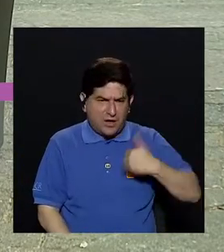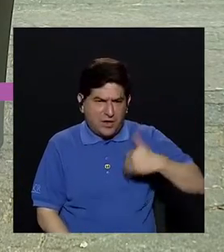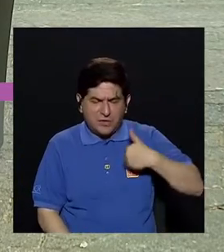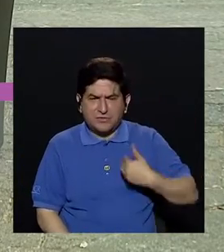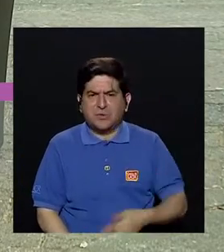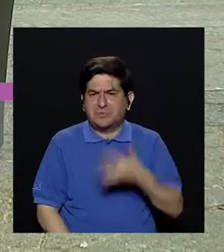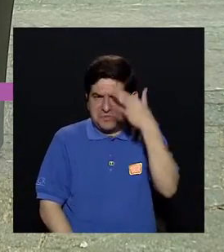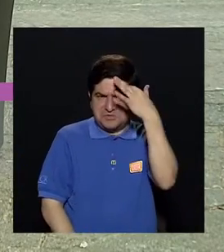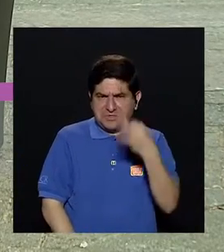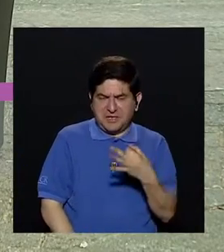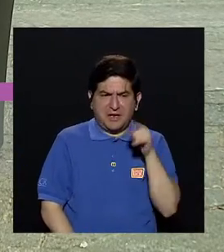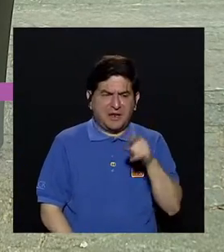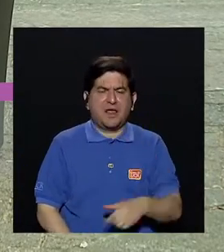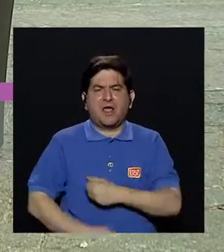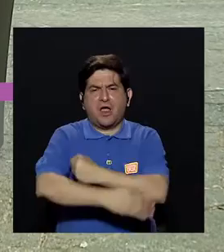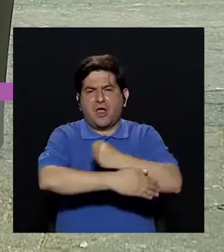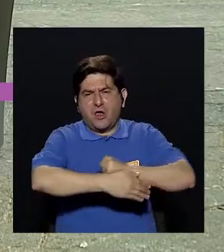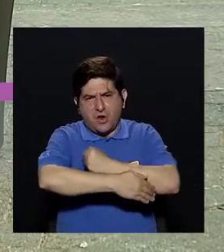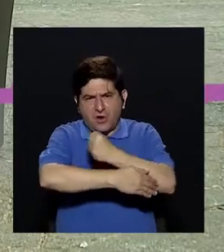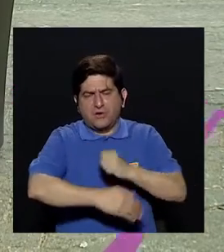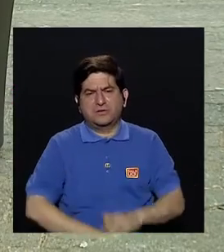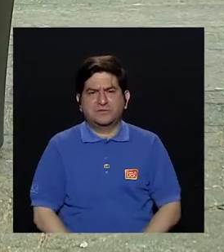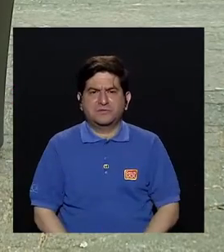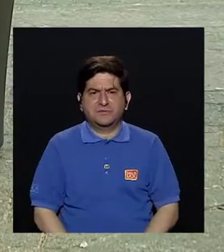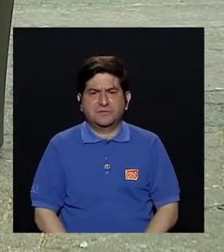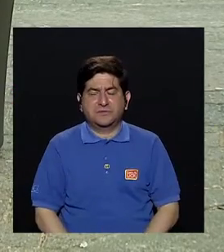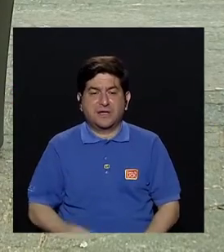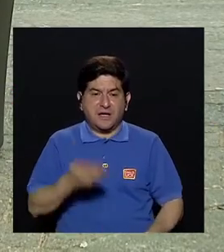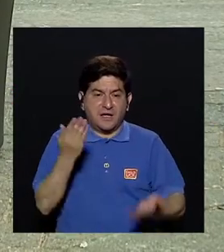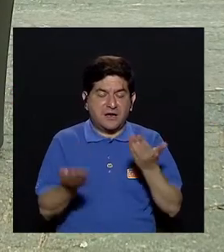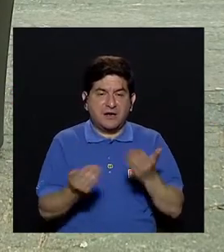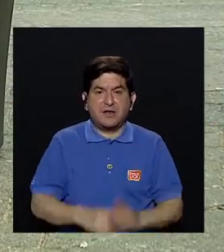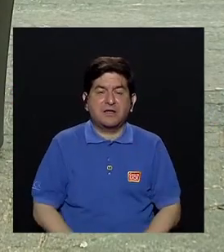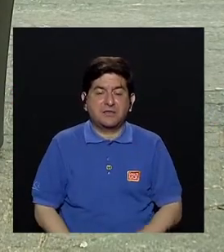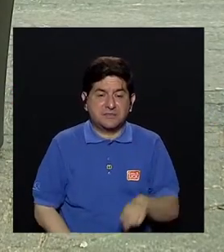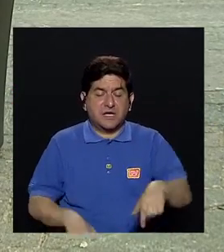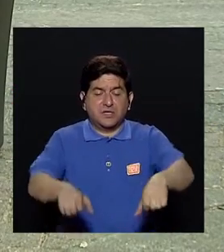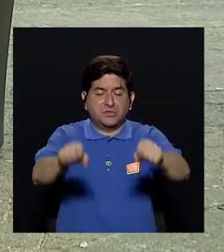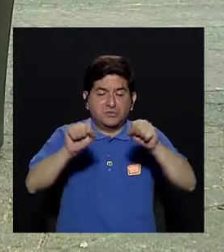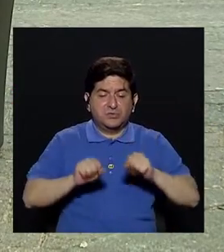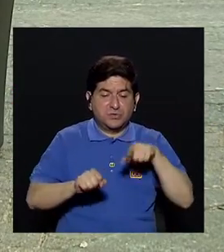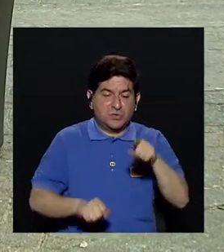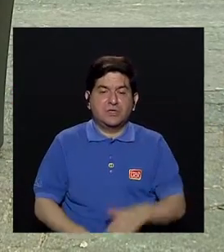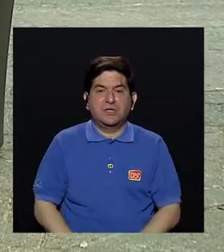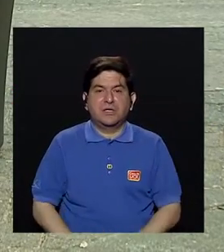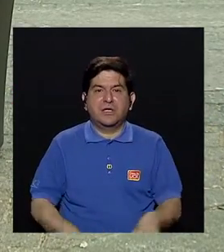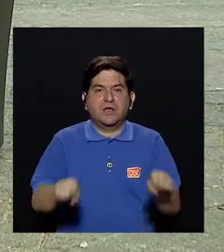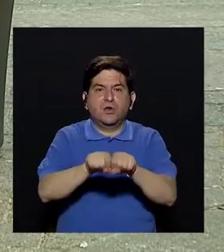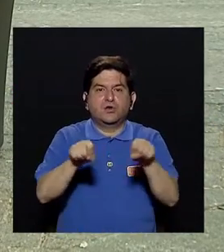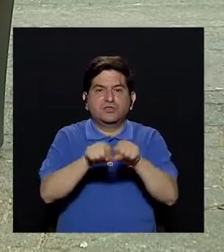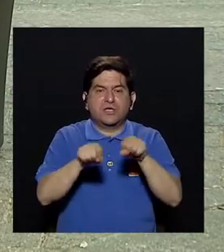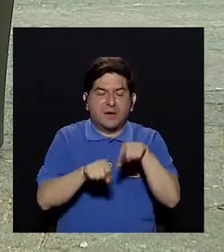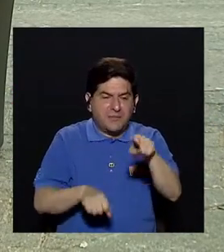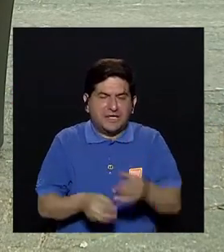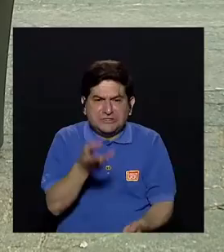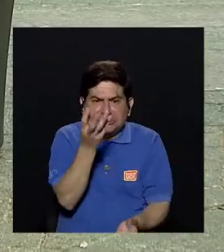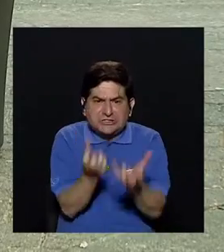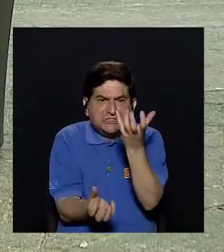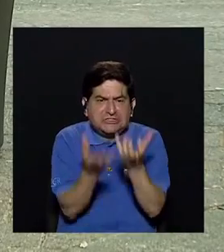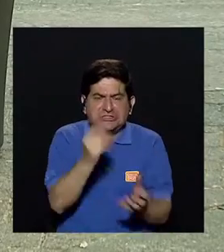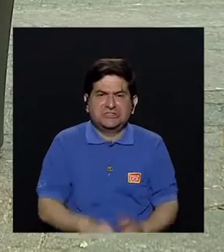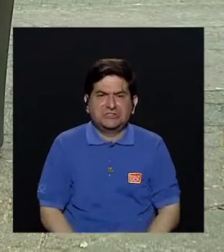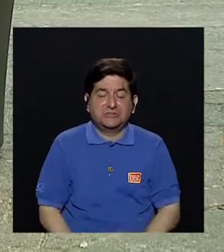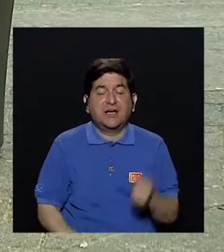señores que se imaginan que están cocinando, abren, prenden el horno y ahí queman los zapatos por